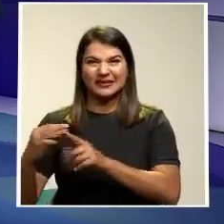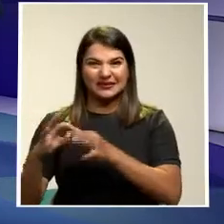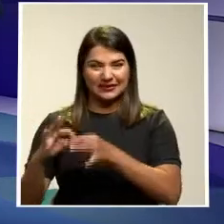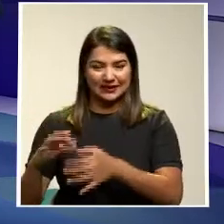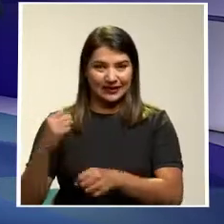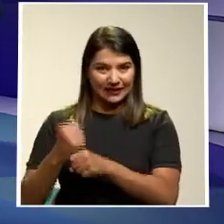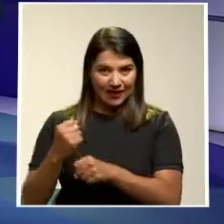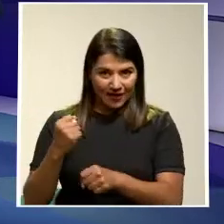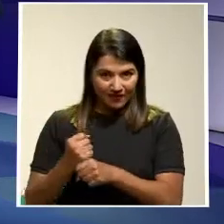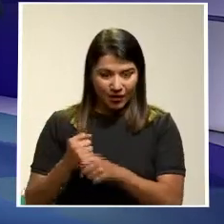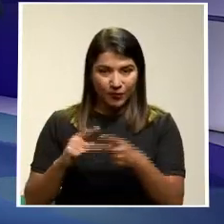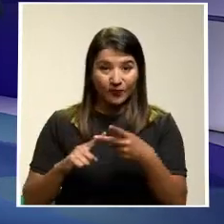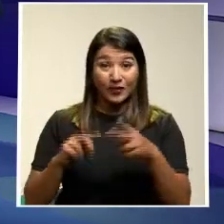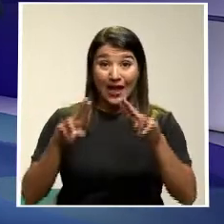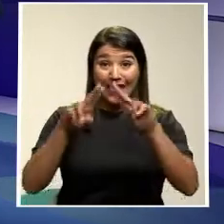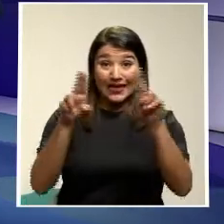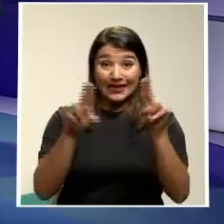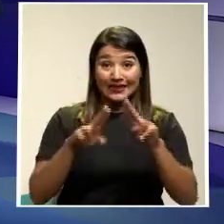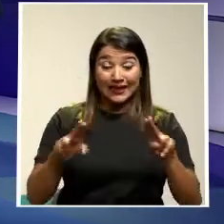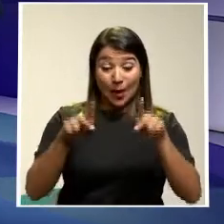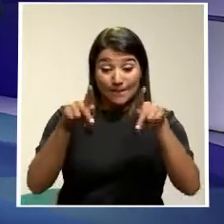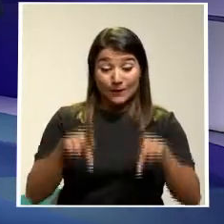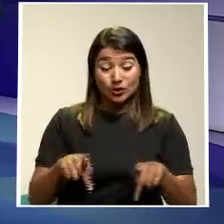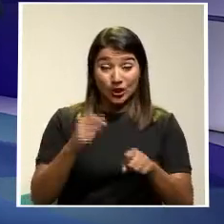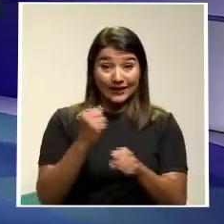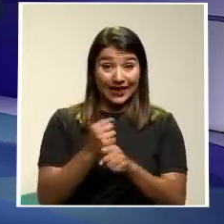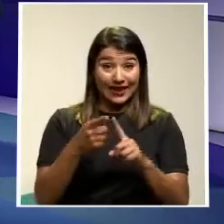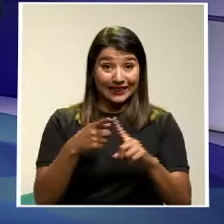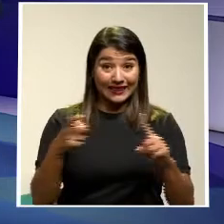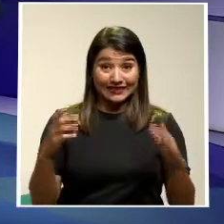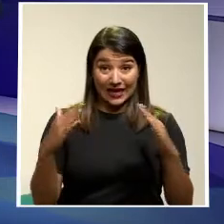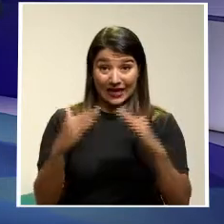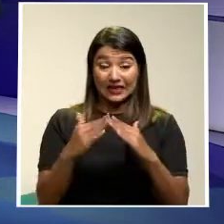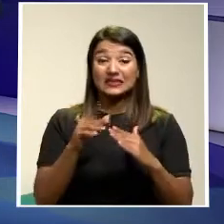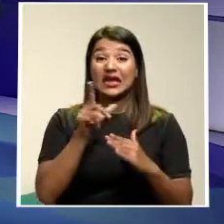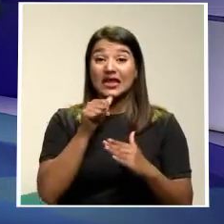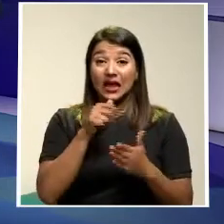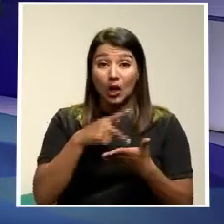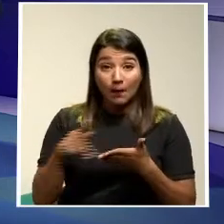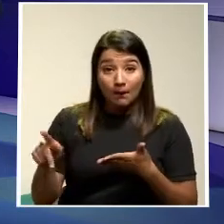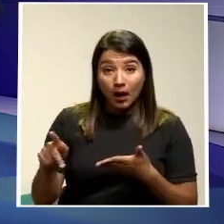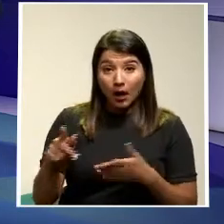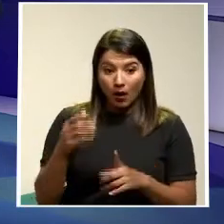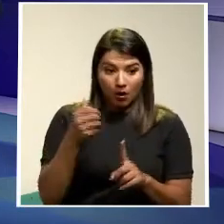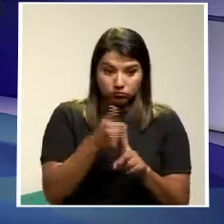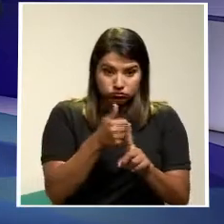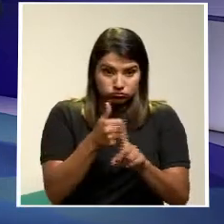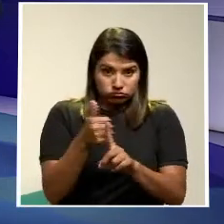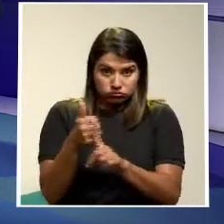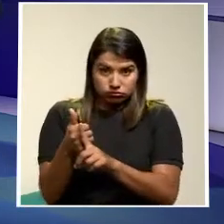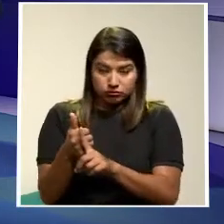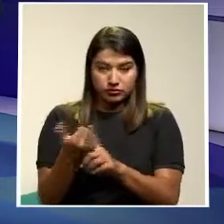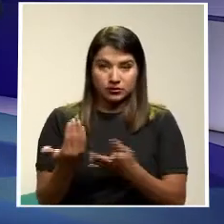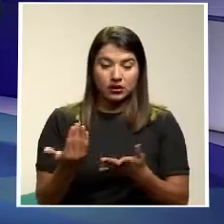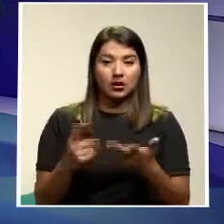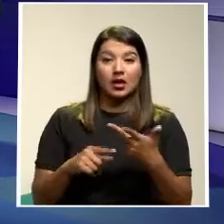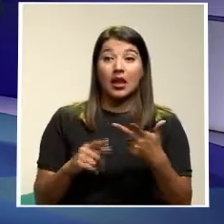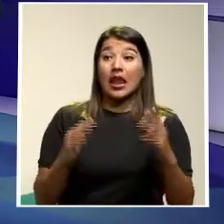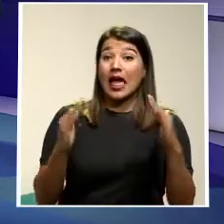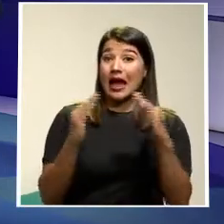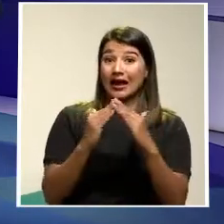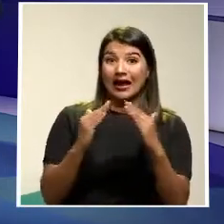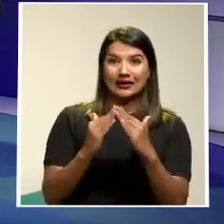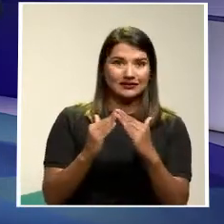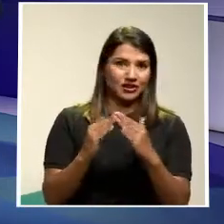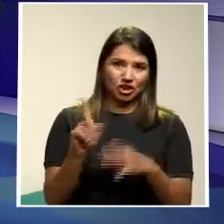El internet De la gente Que está teletrabajando Lo paga Las personas Las familias Las casas No estaban